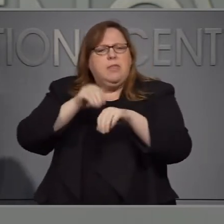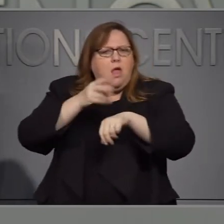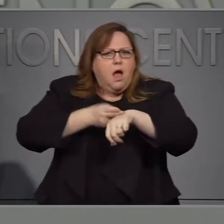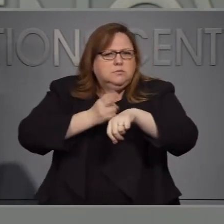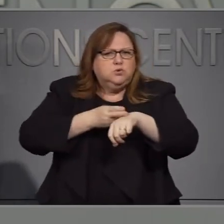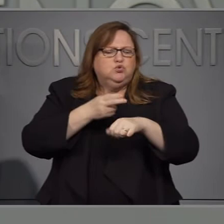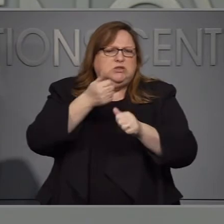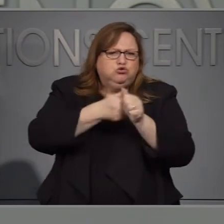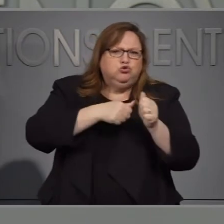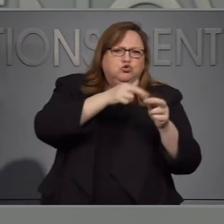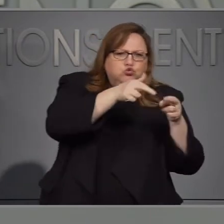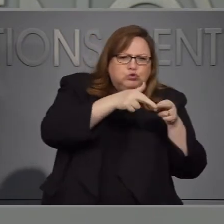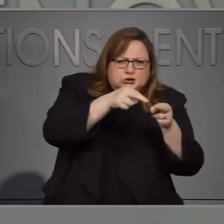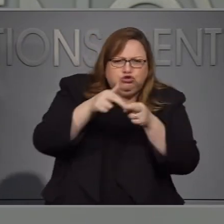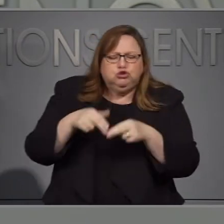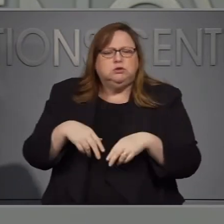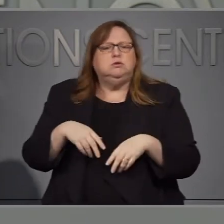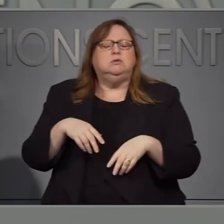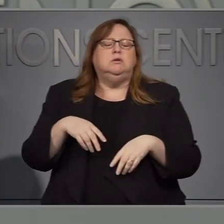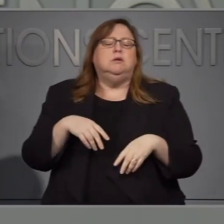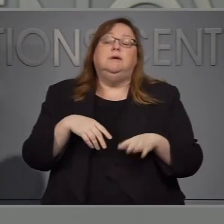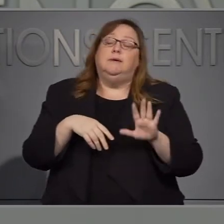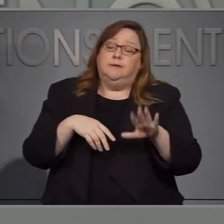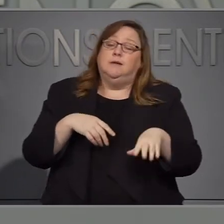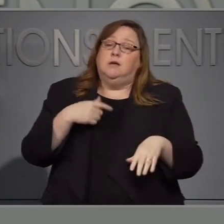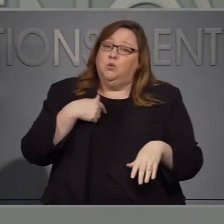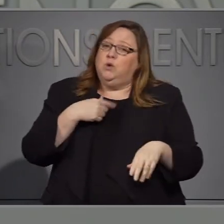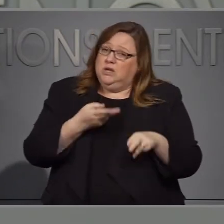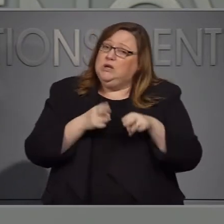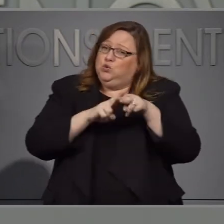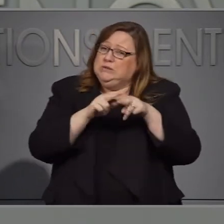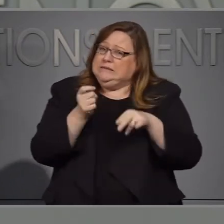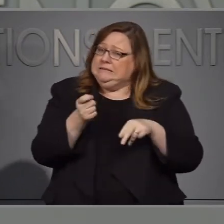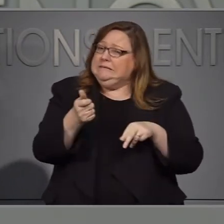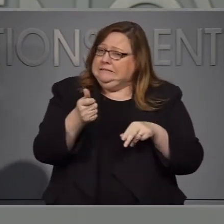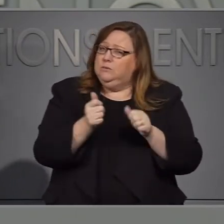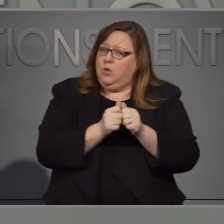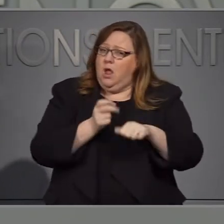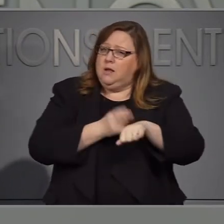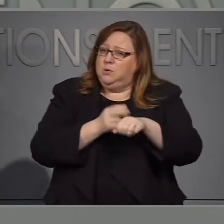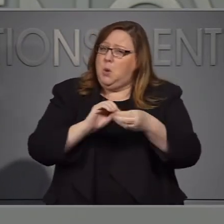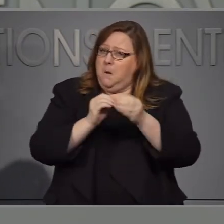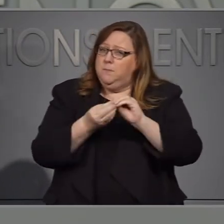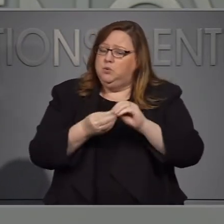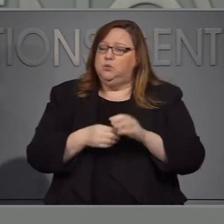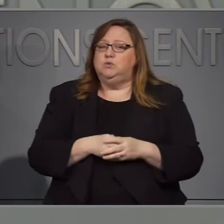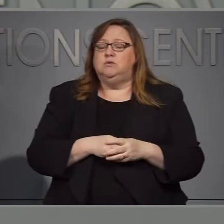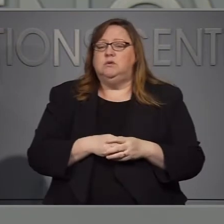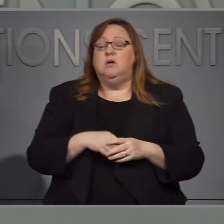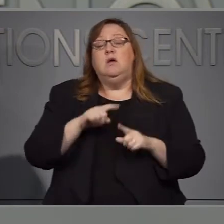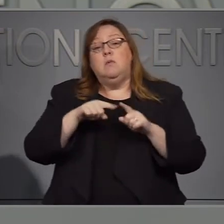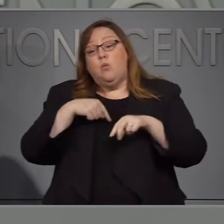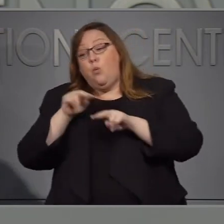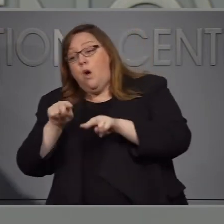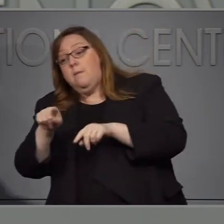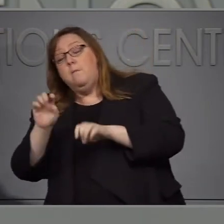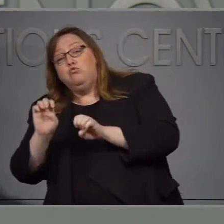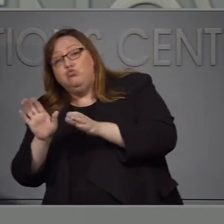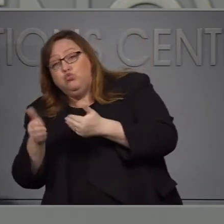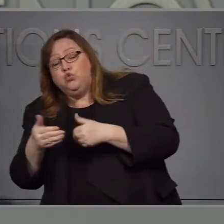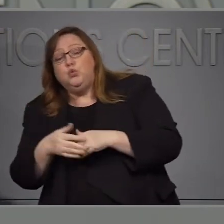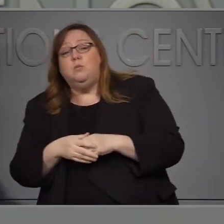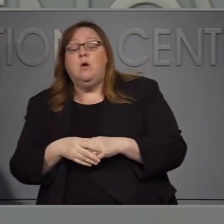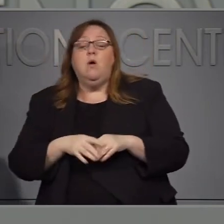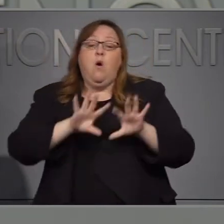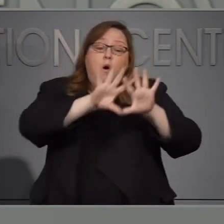uso de unidades de cuidado intensivo vemos y seguimos observando esto cuidadosamente en cuanto a capacidad